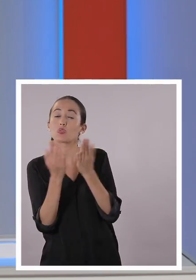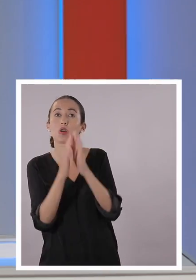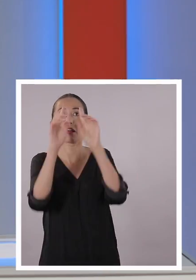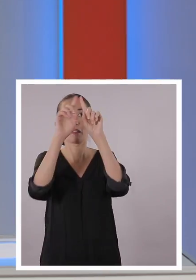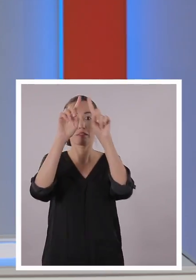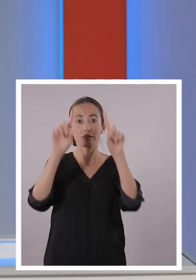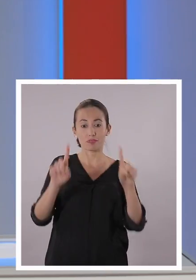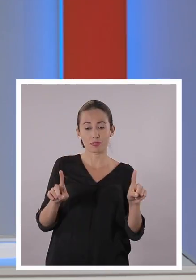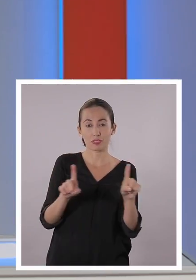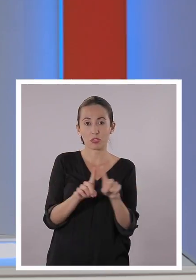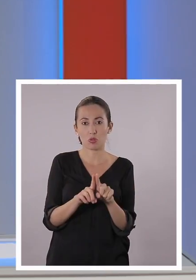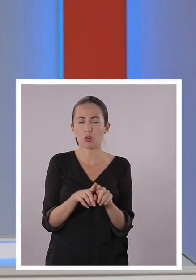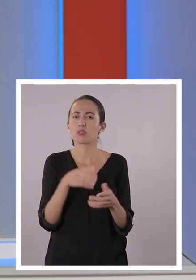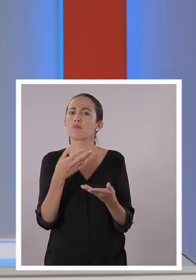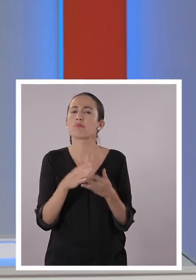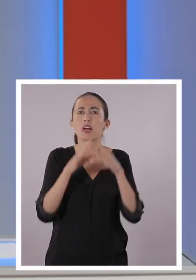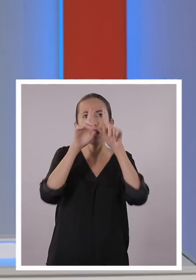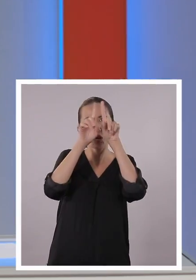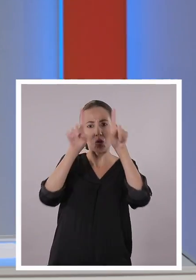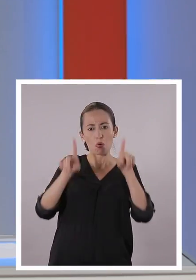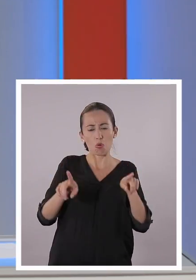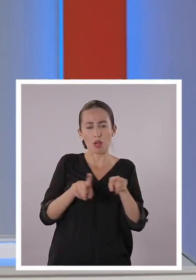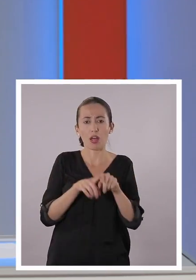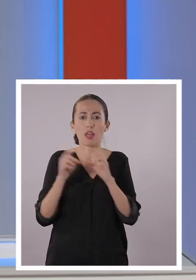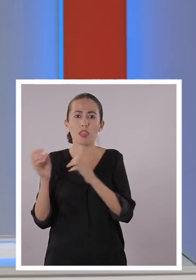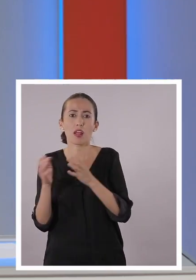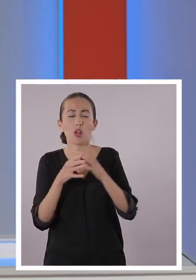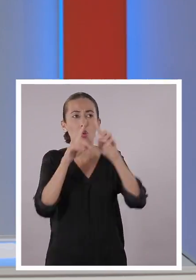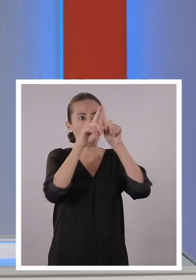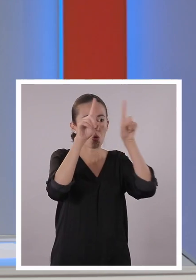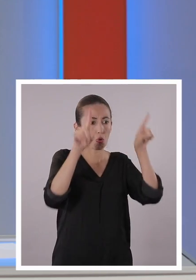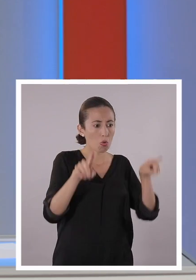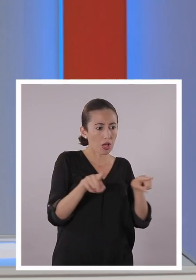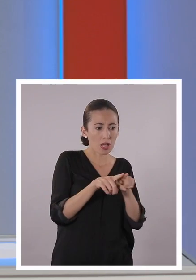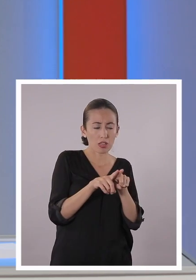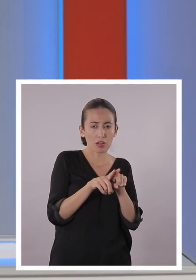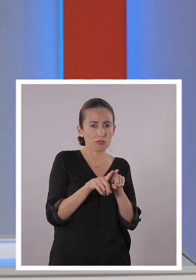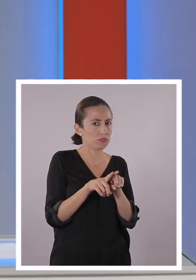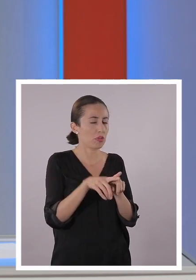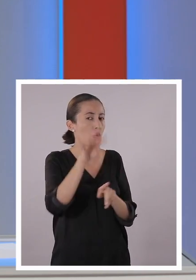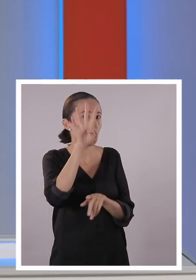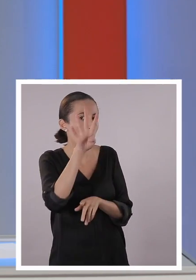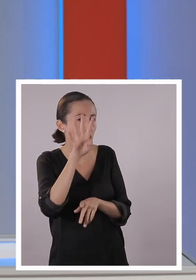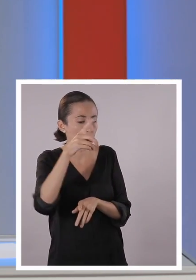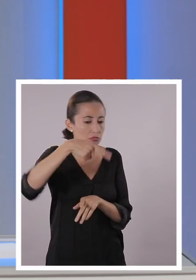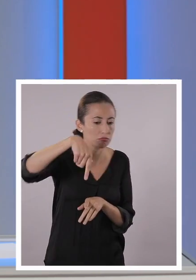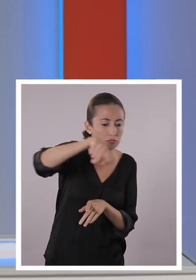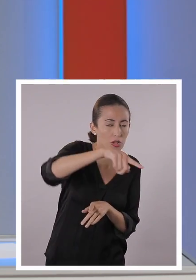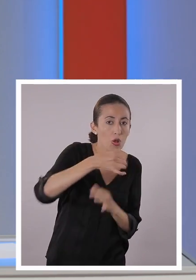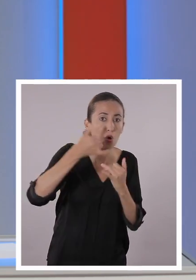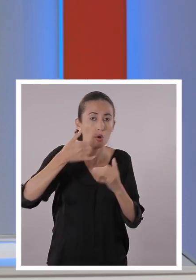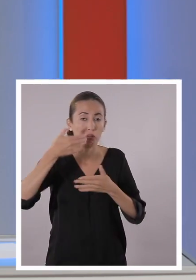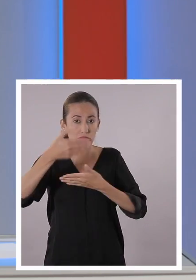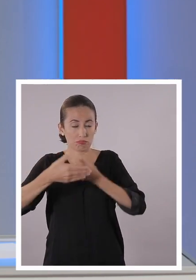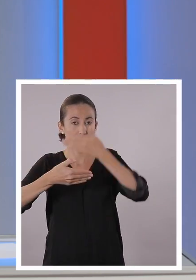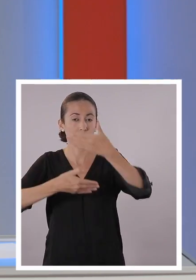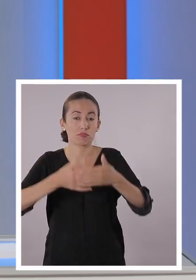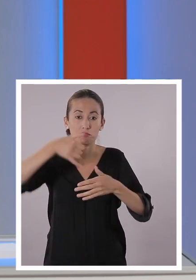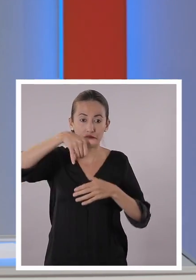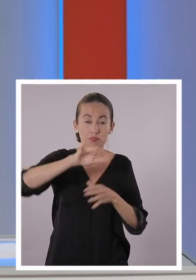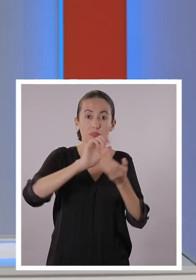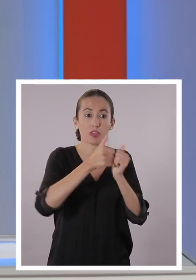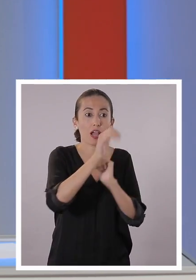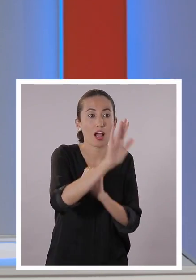una nueva figura. Un cuadrado. Recuerden, ¿qué es el cuadrado? Es una figura geométrica que tiene cuatro lados iguales, que forman